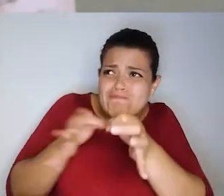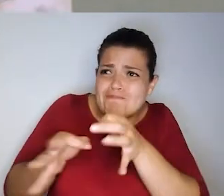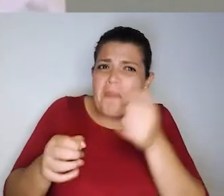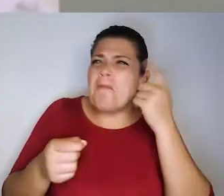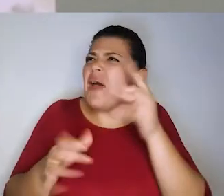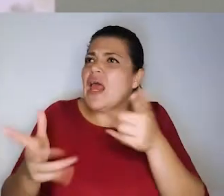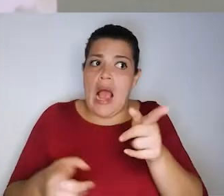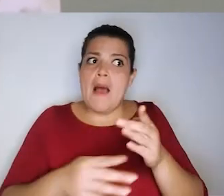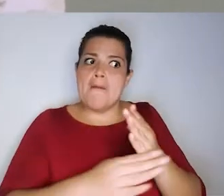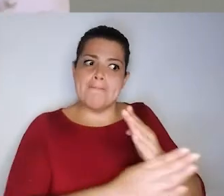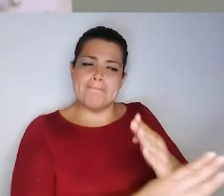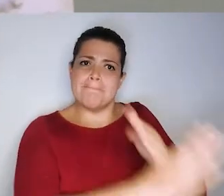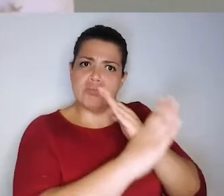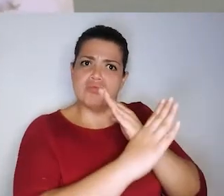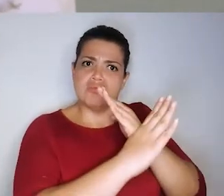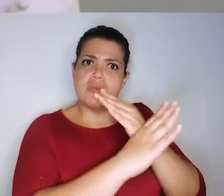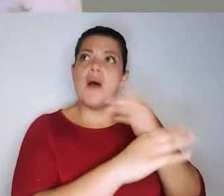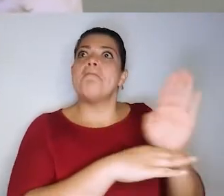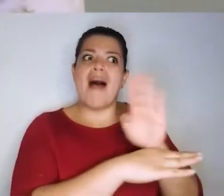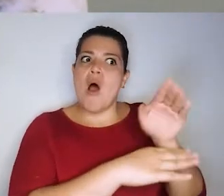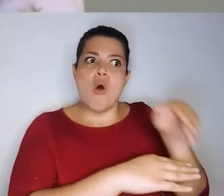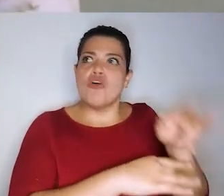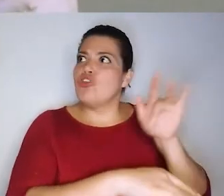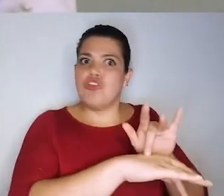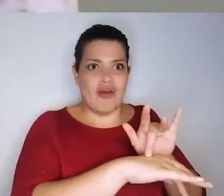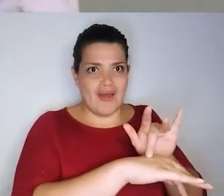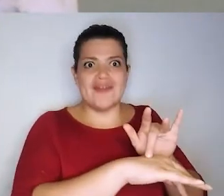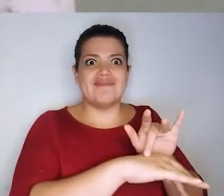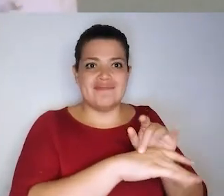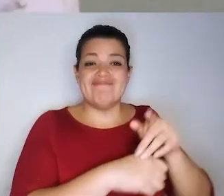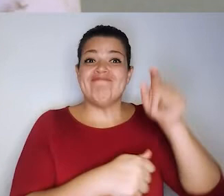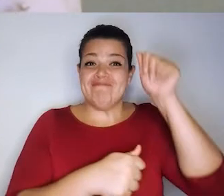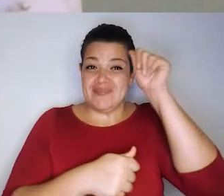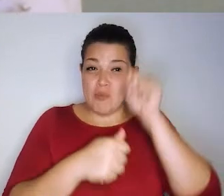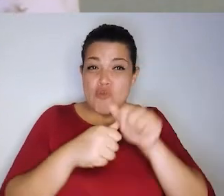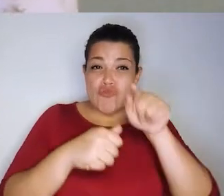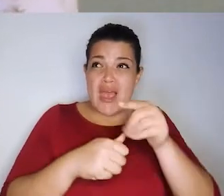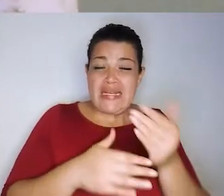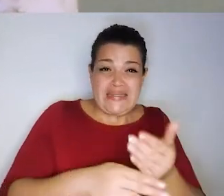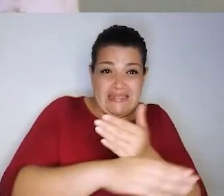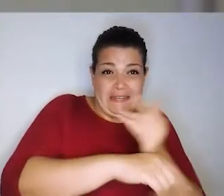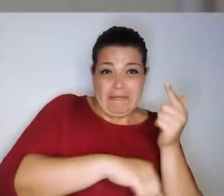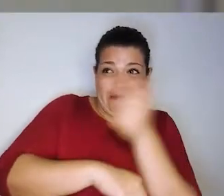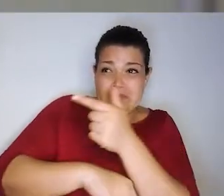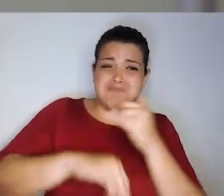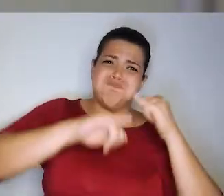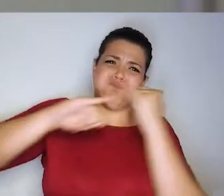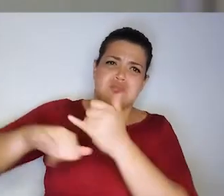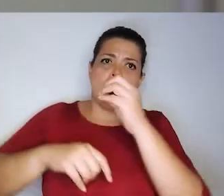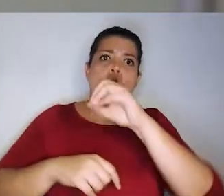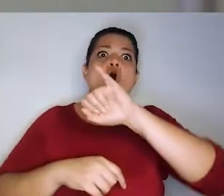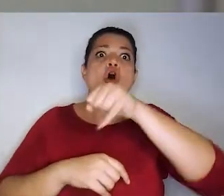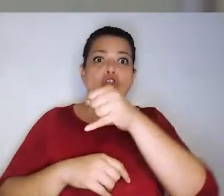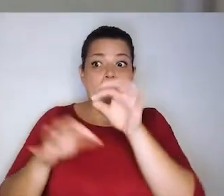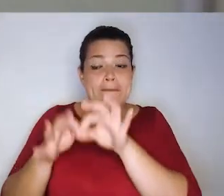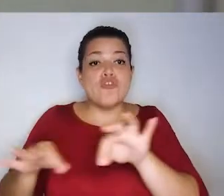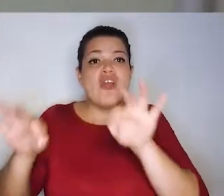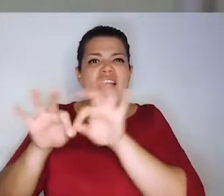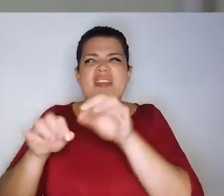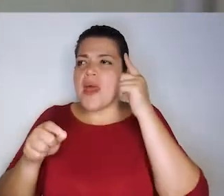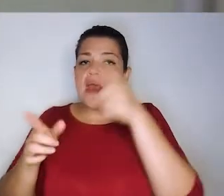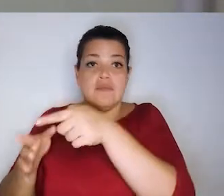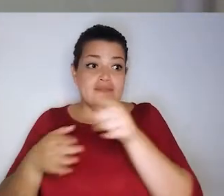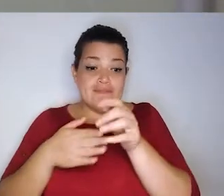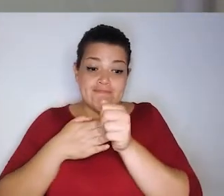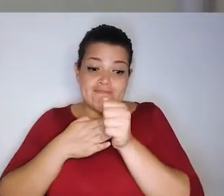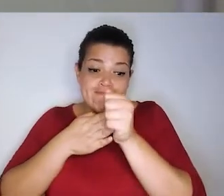al oficial de servicio lo sucedido para bloquear sus cuentas de forma inmediata. Recuerde poner la denuncia